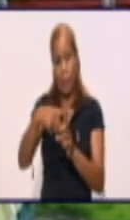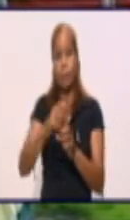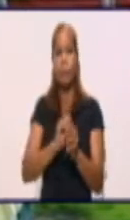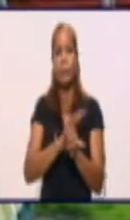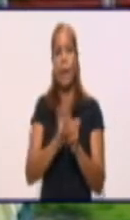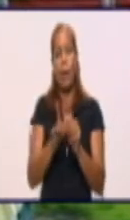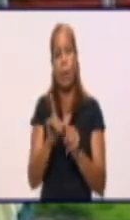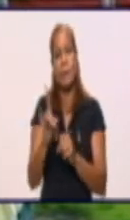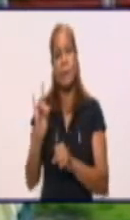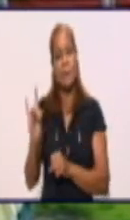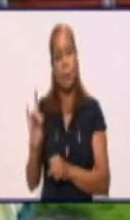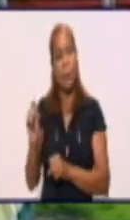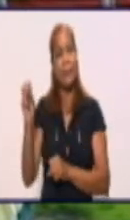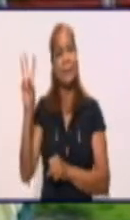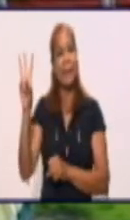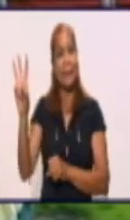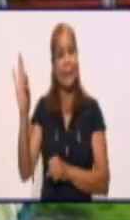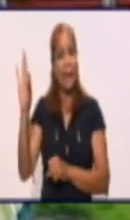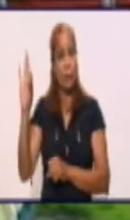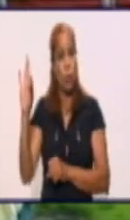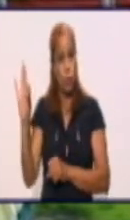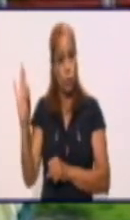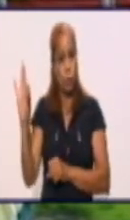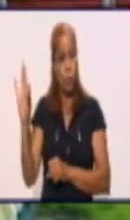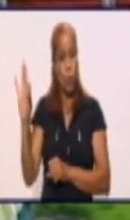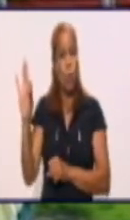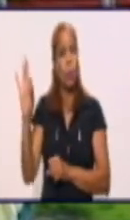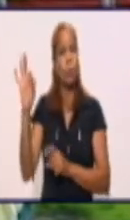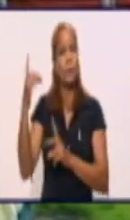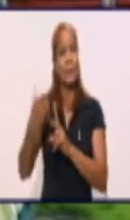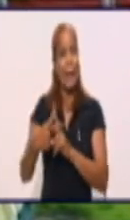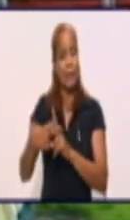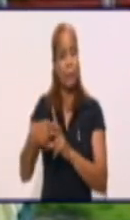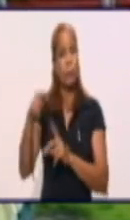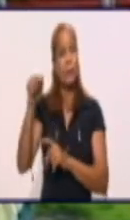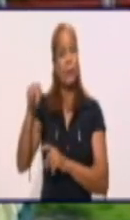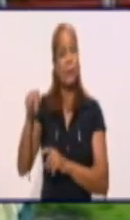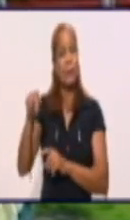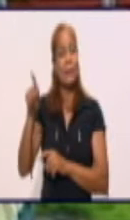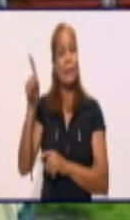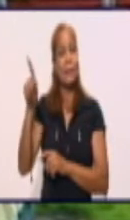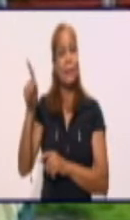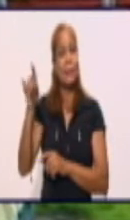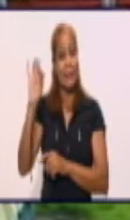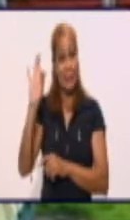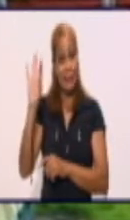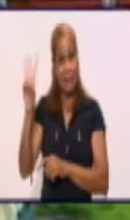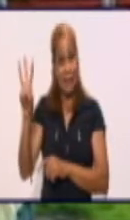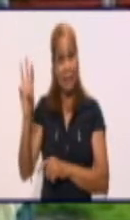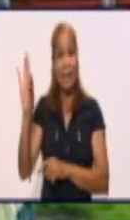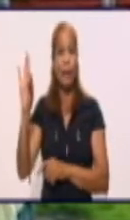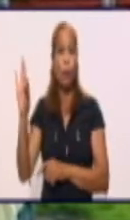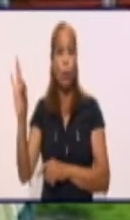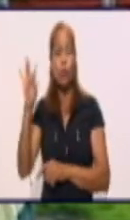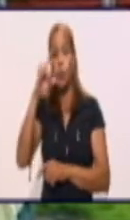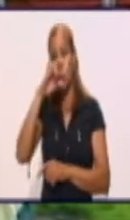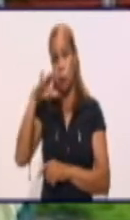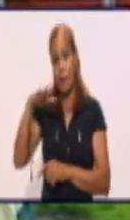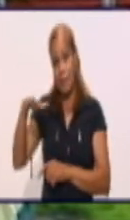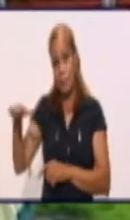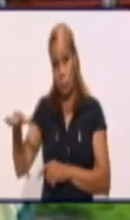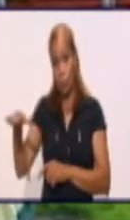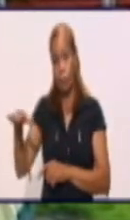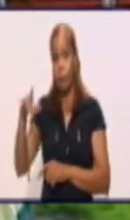38 de los 192 son de edad pediátrica. Tres de ellos